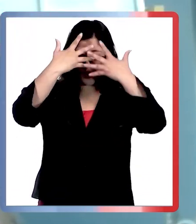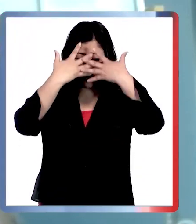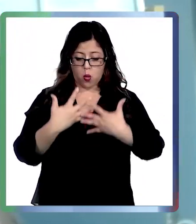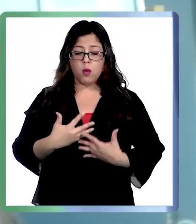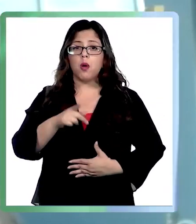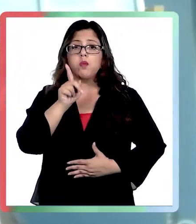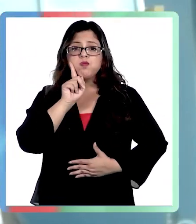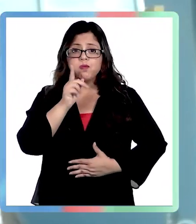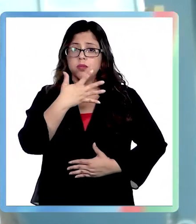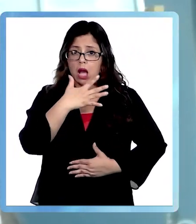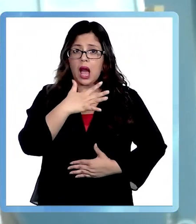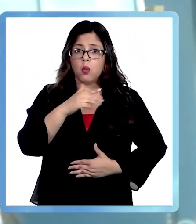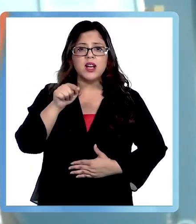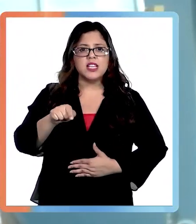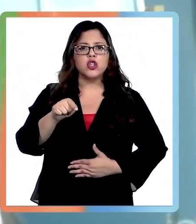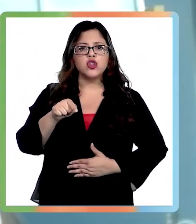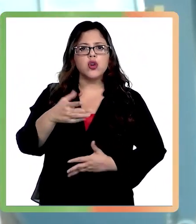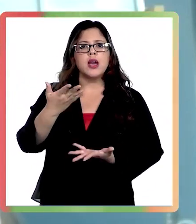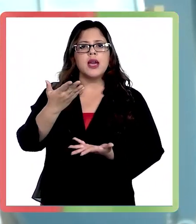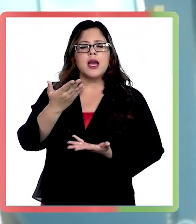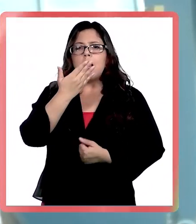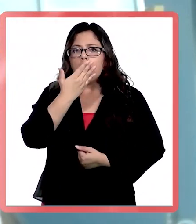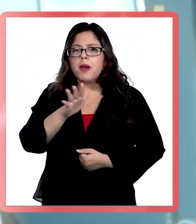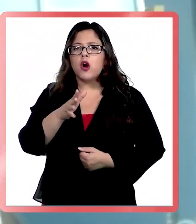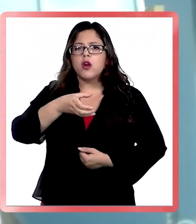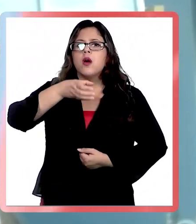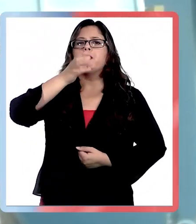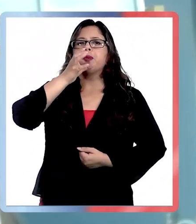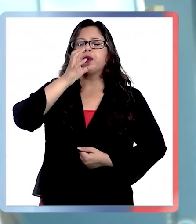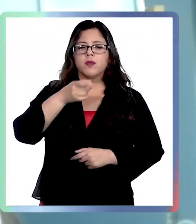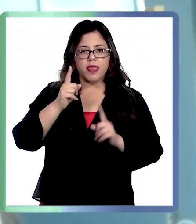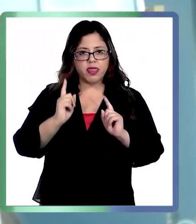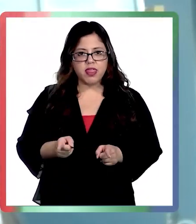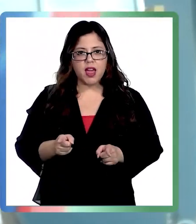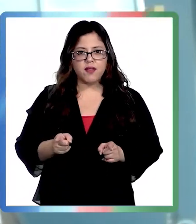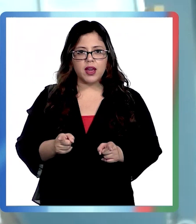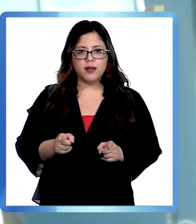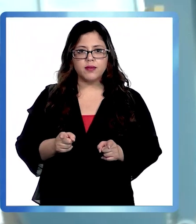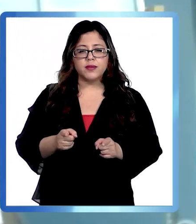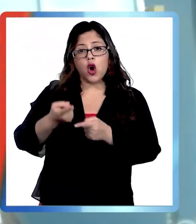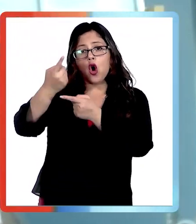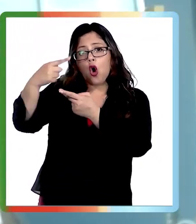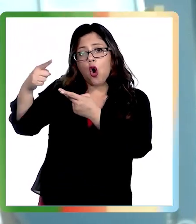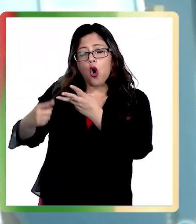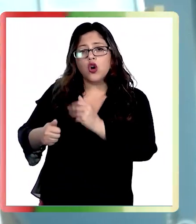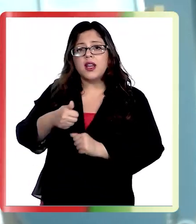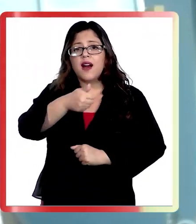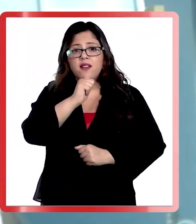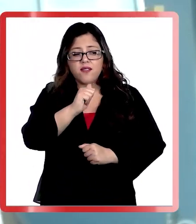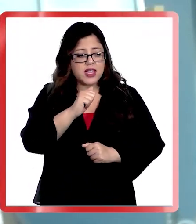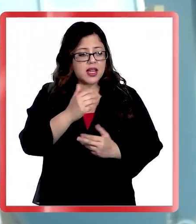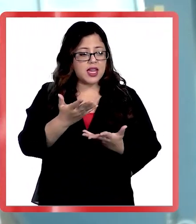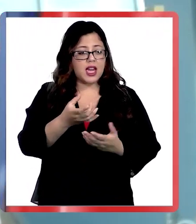y esta es nuestra mayor fuente de hidratación que debiésemos consumir. El consumo de otras bebidas, ya sea con azúcar o con